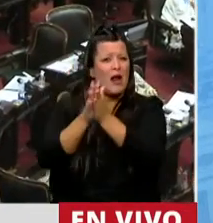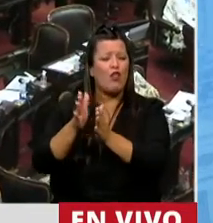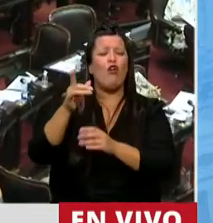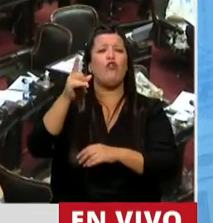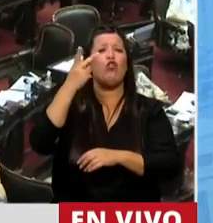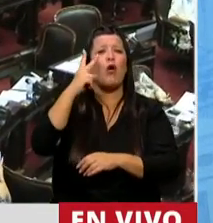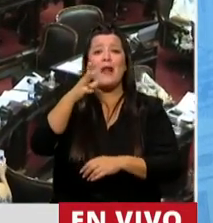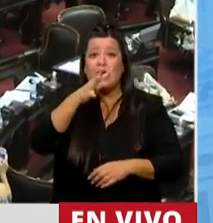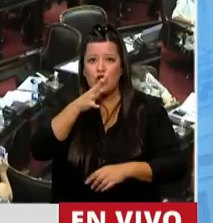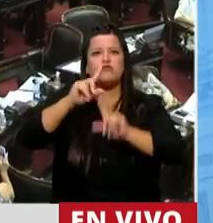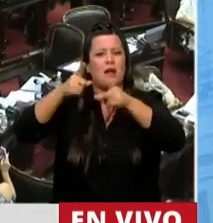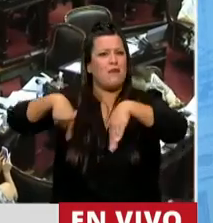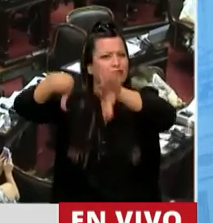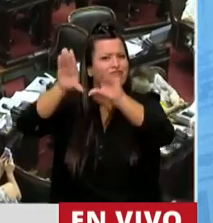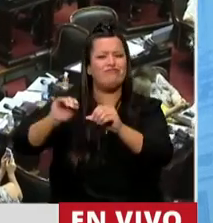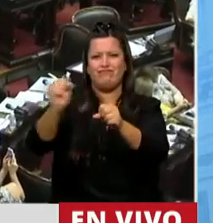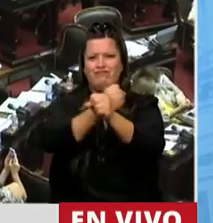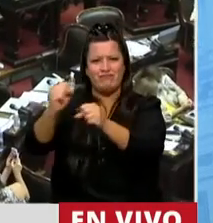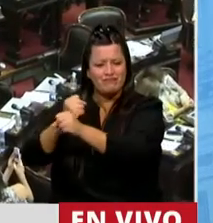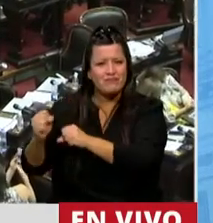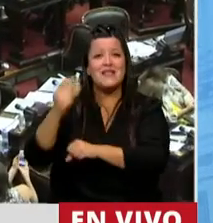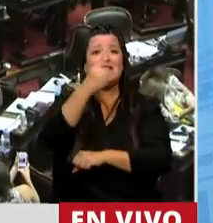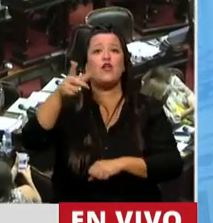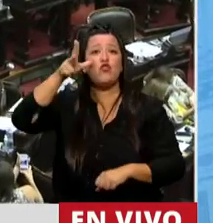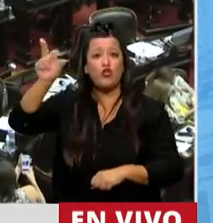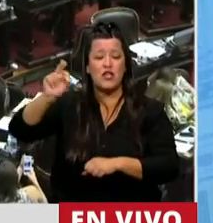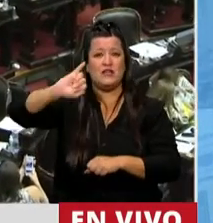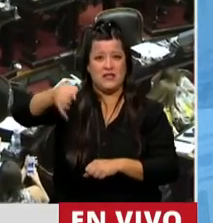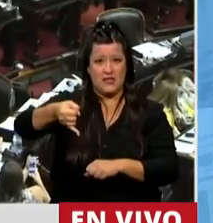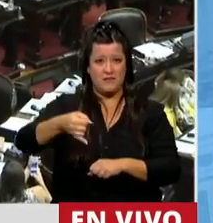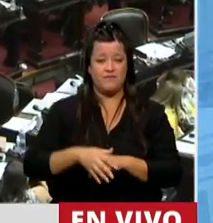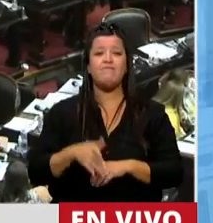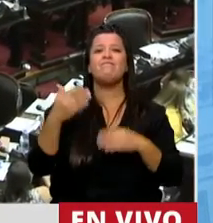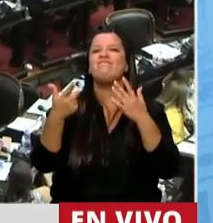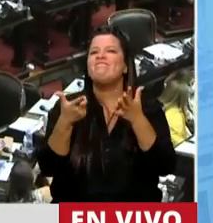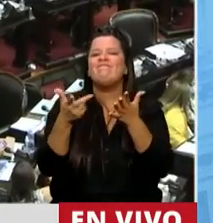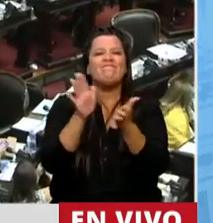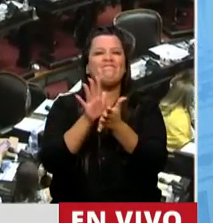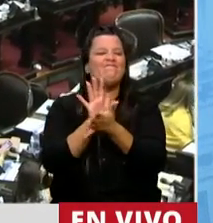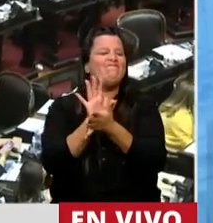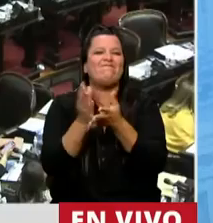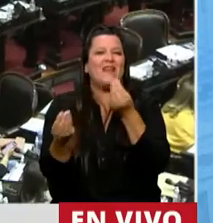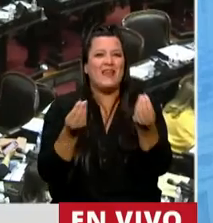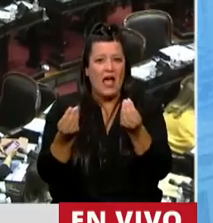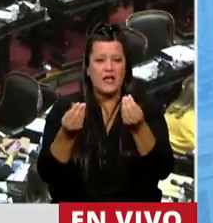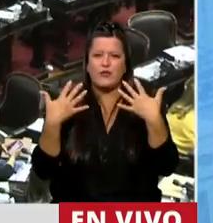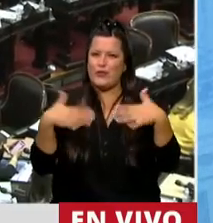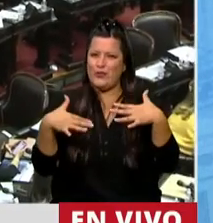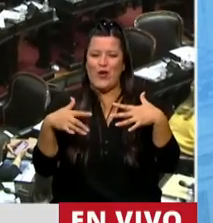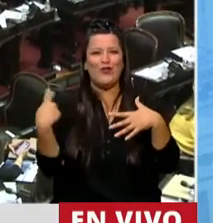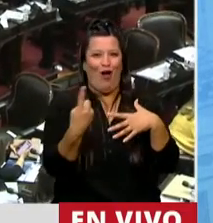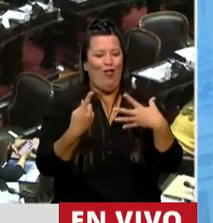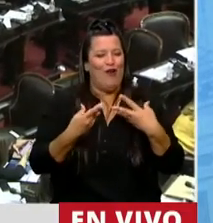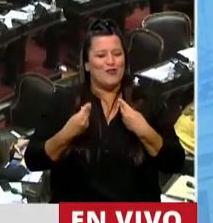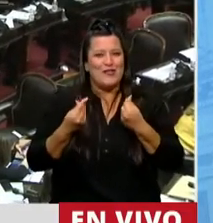también se aprobó por unanimidad con 180 votos afirmativos. ¿Qué marca todo esto? Una profunda sensibilidad